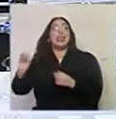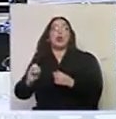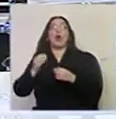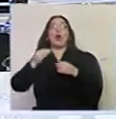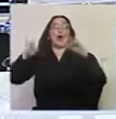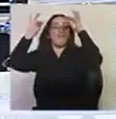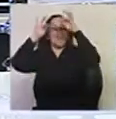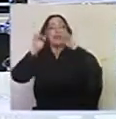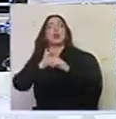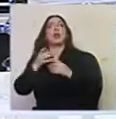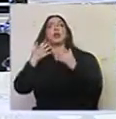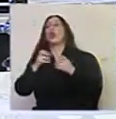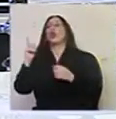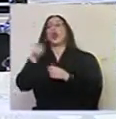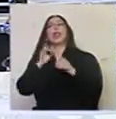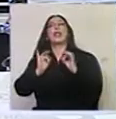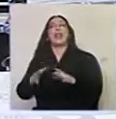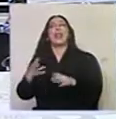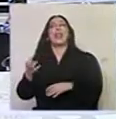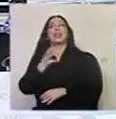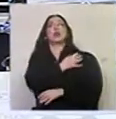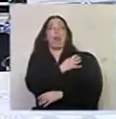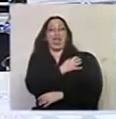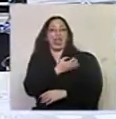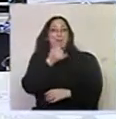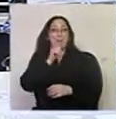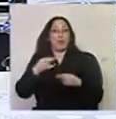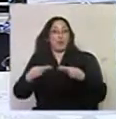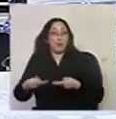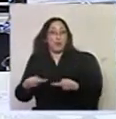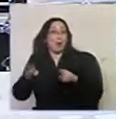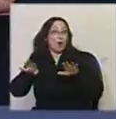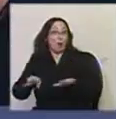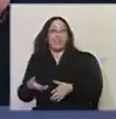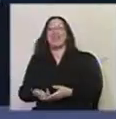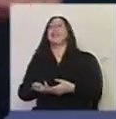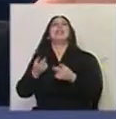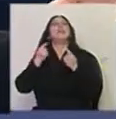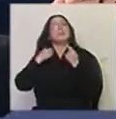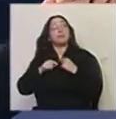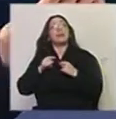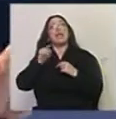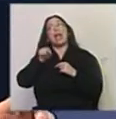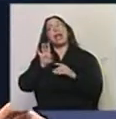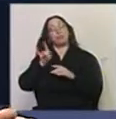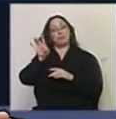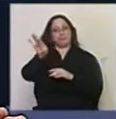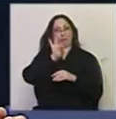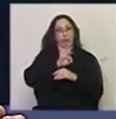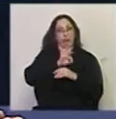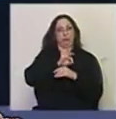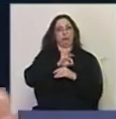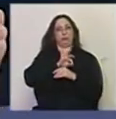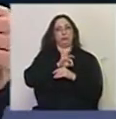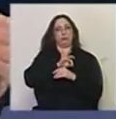componente de todos quieren ser Suárez solamente. Exacto, porque puedo vivir. Igual ahí tengo un matiz contigo y creo que